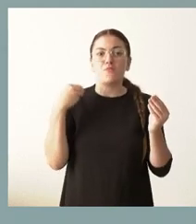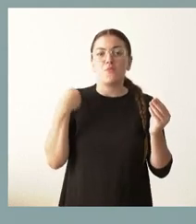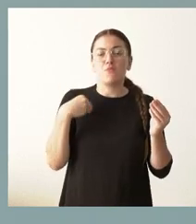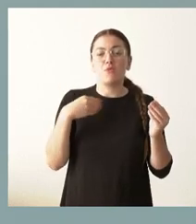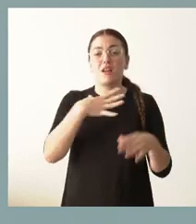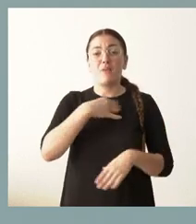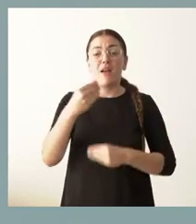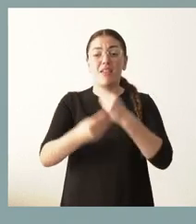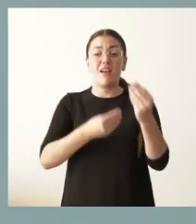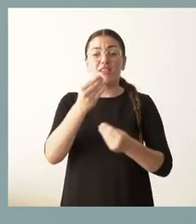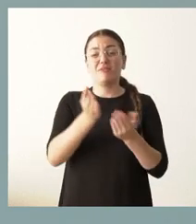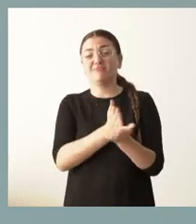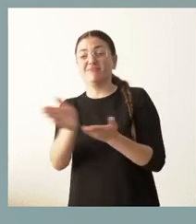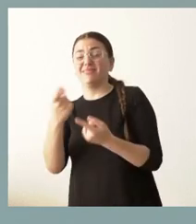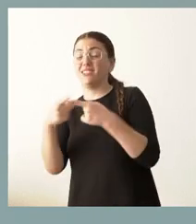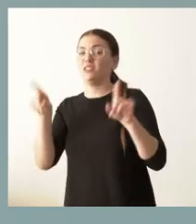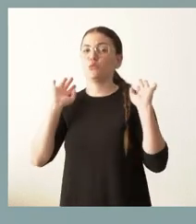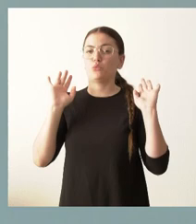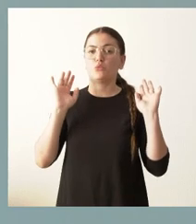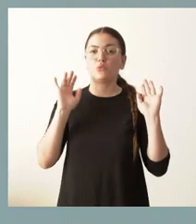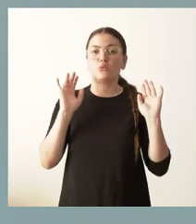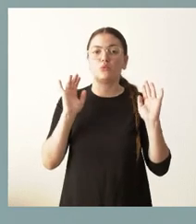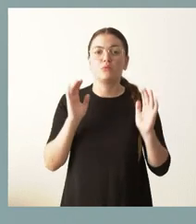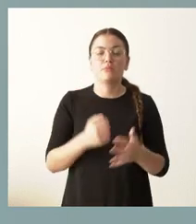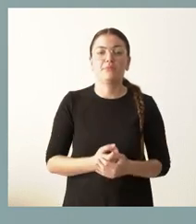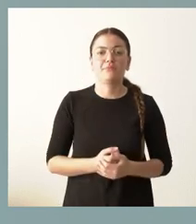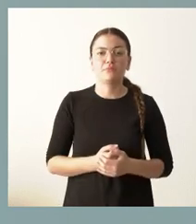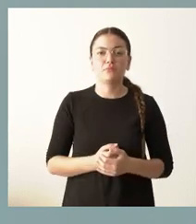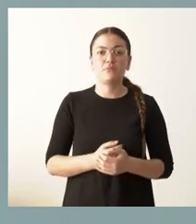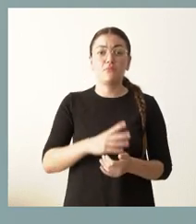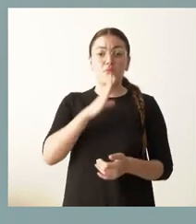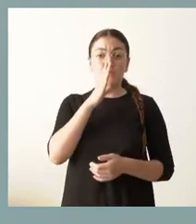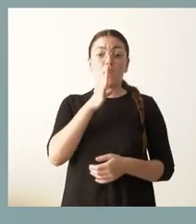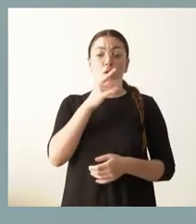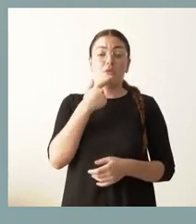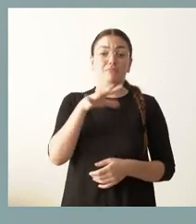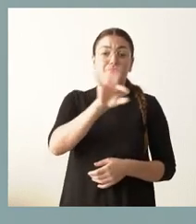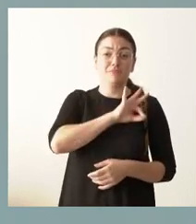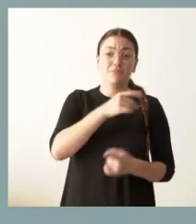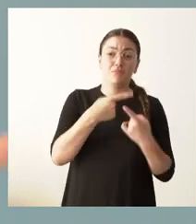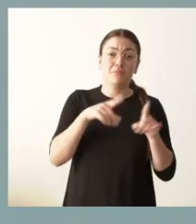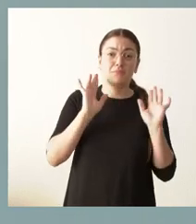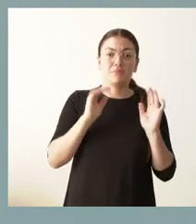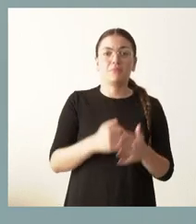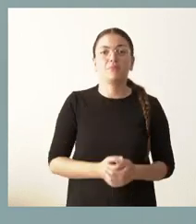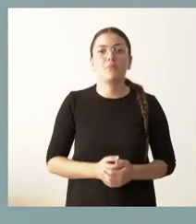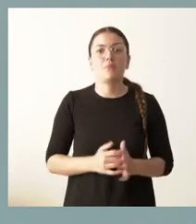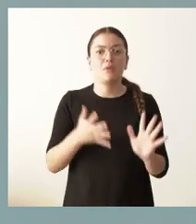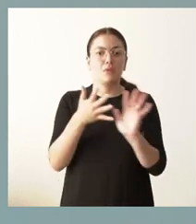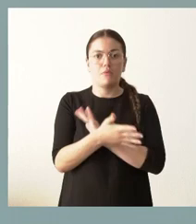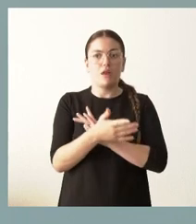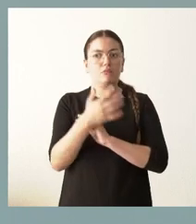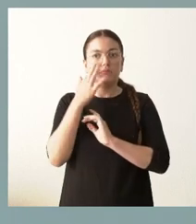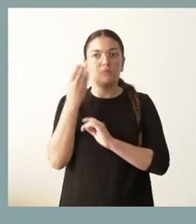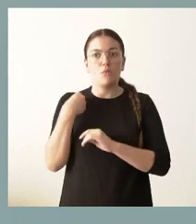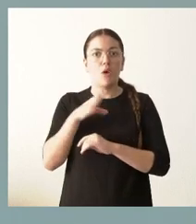la mejor sería otra bien distinta de aquella por la que quien tiene competencia para ello ha optado. No es incompatible con lo que yo les